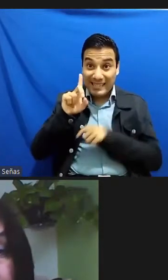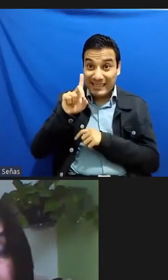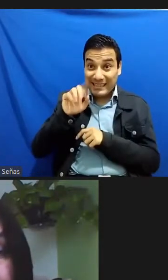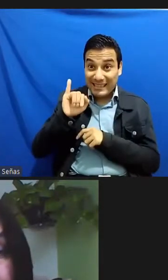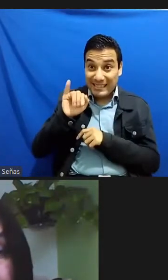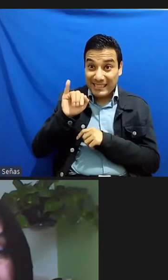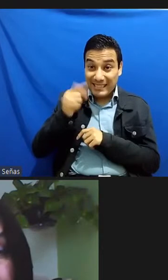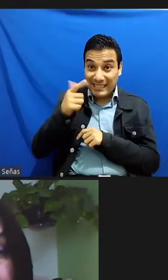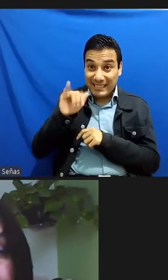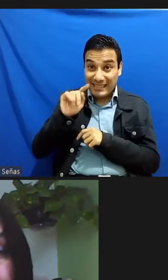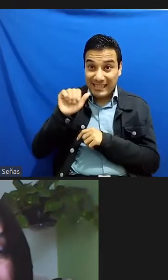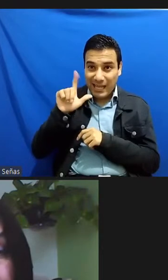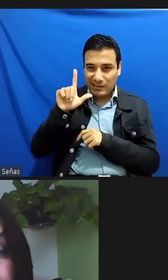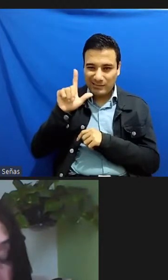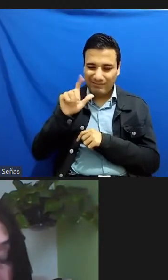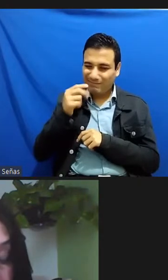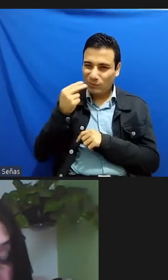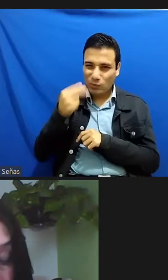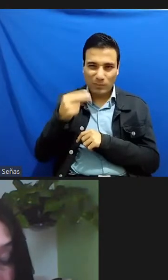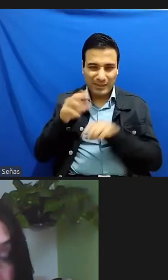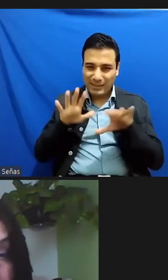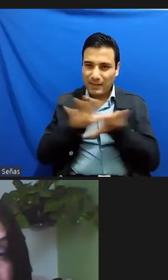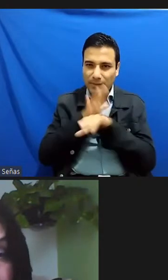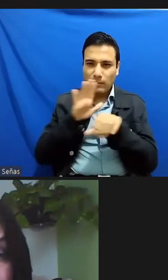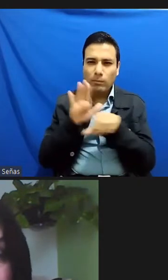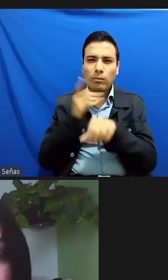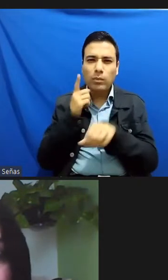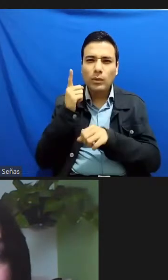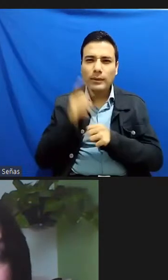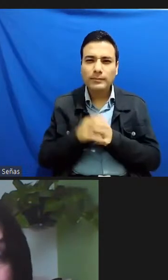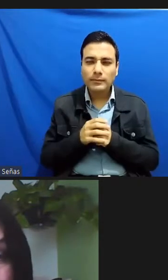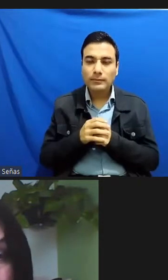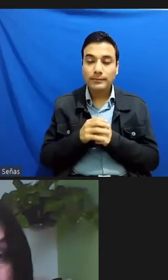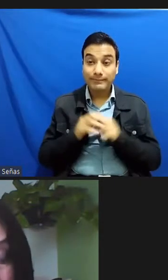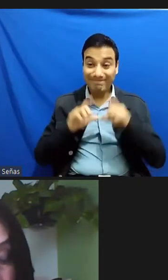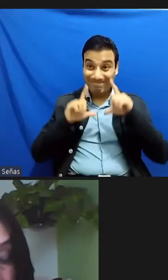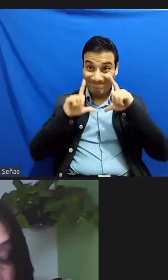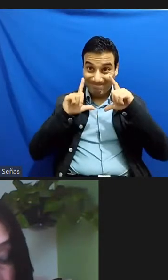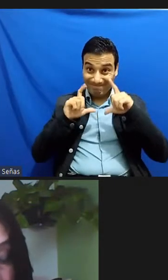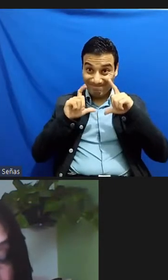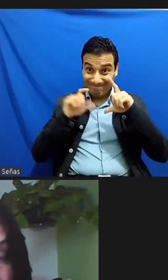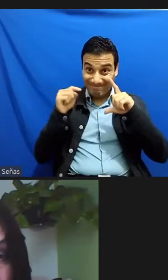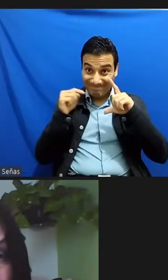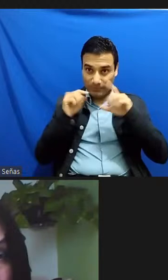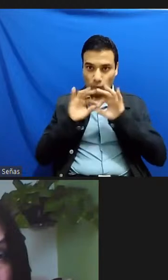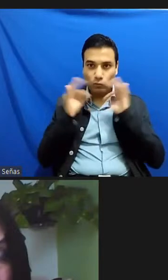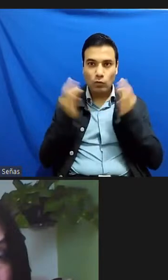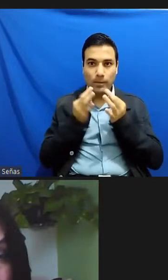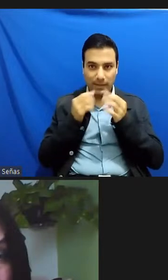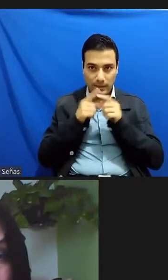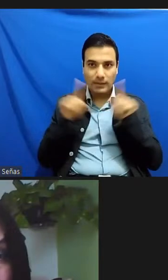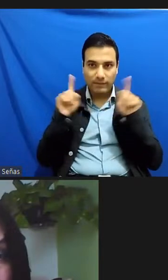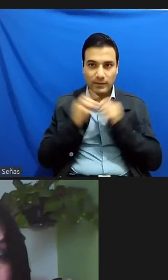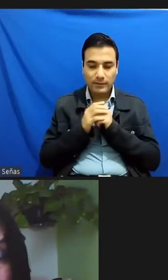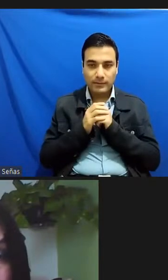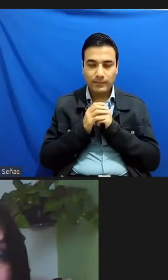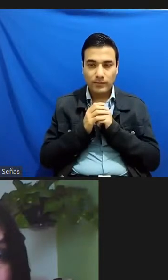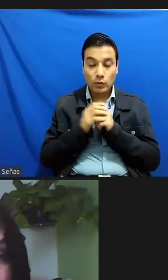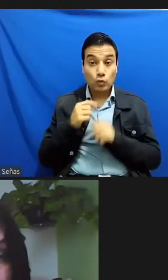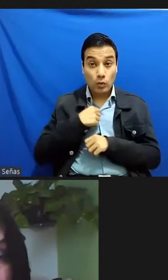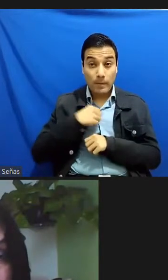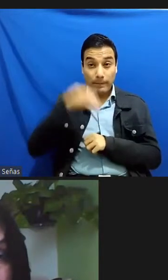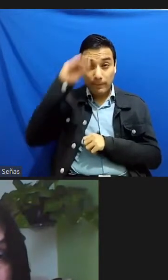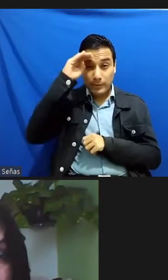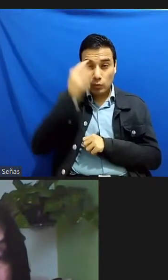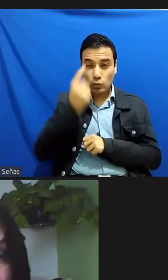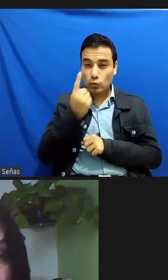principalmente porque la forma de producirla es diferente y como autor pues lo importante es la